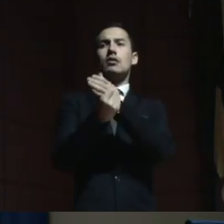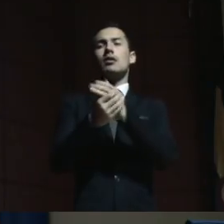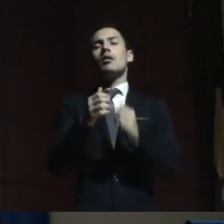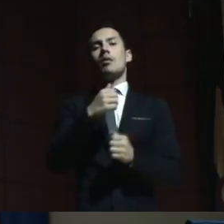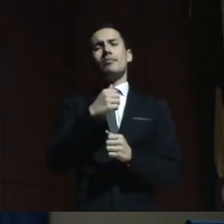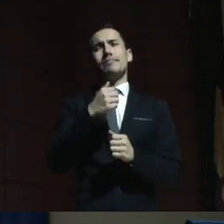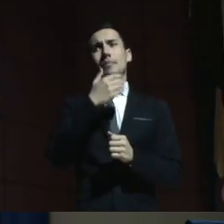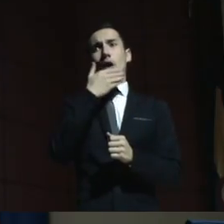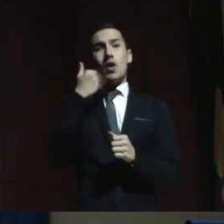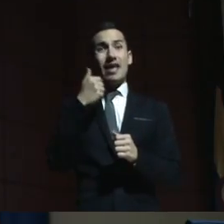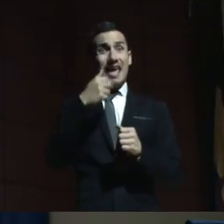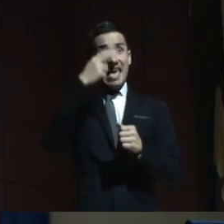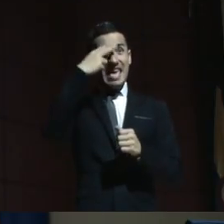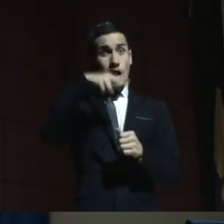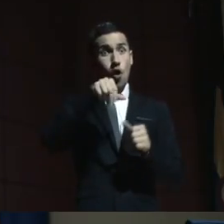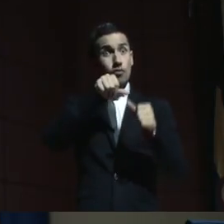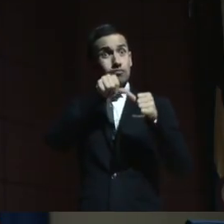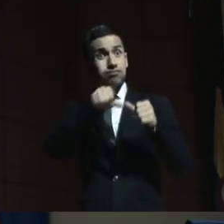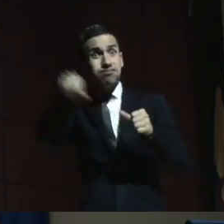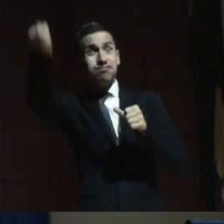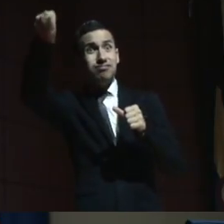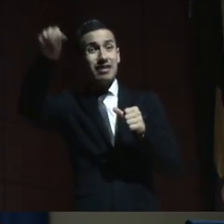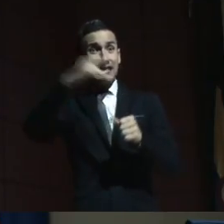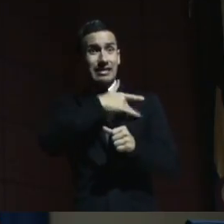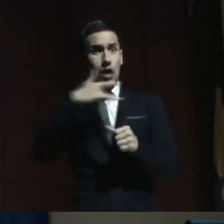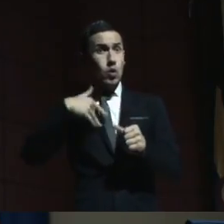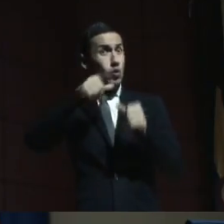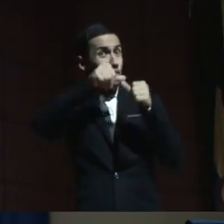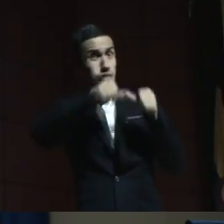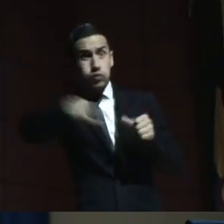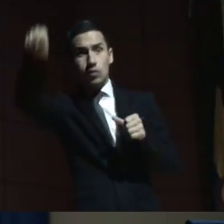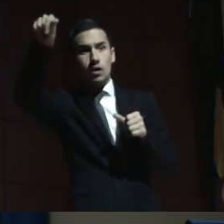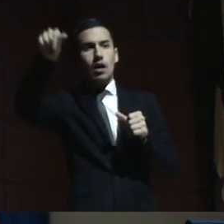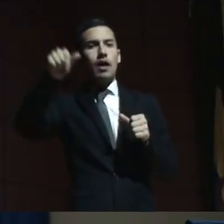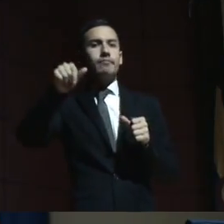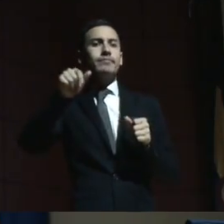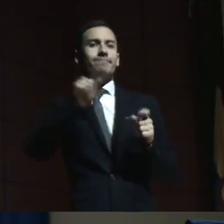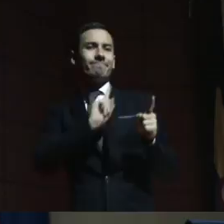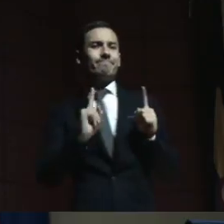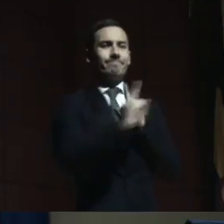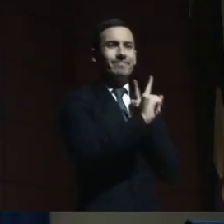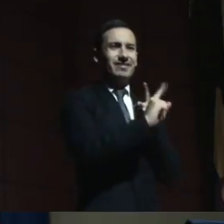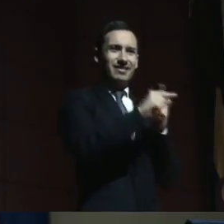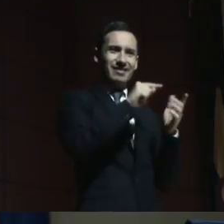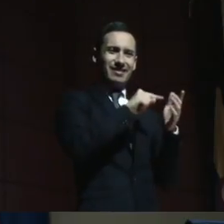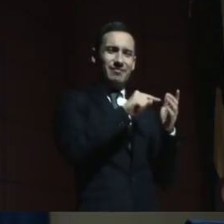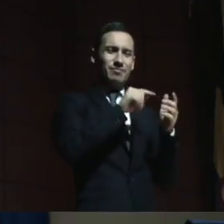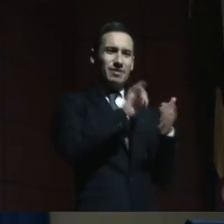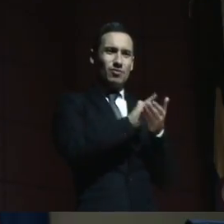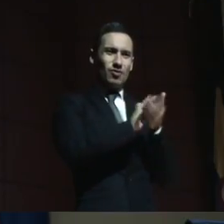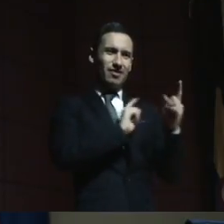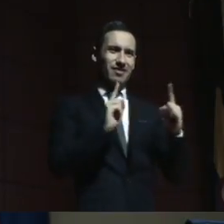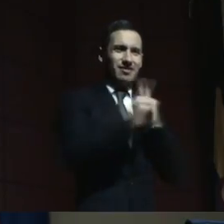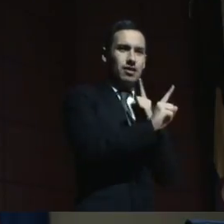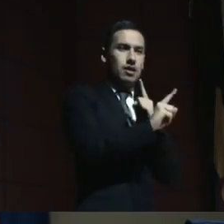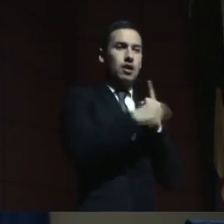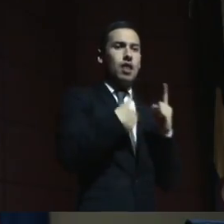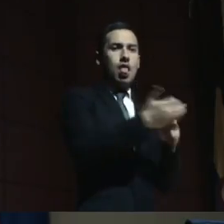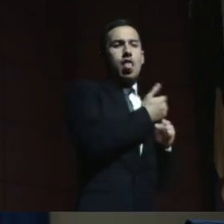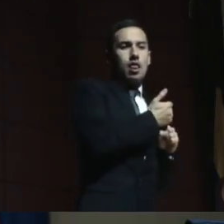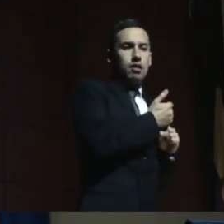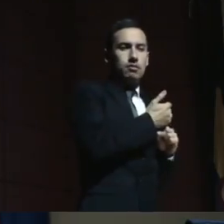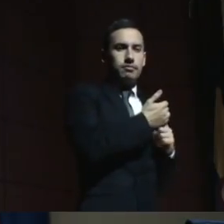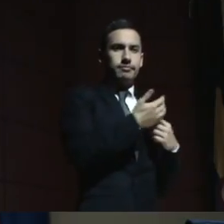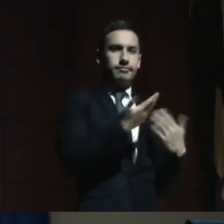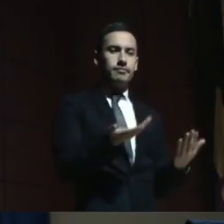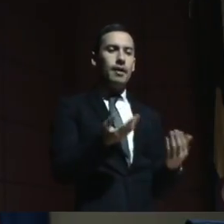interdicción para que el chico pueda seguir siendo beneficiario del servicio de salud, cosa que es ilegal y que pues ya los amigos